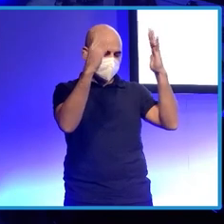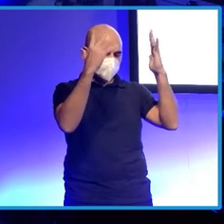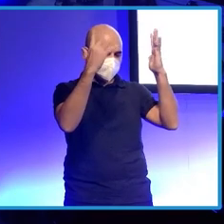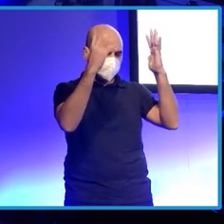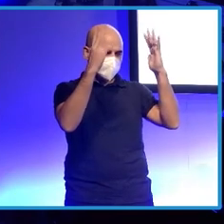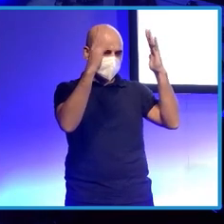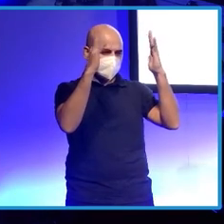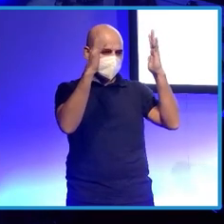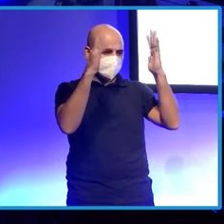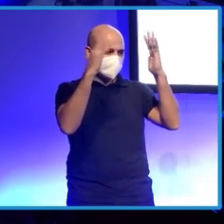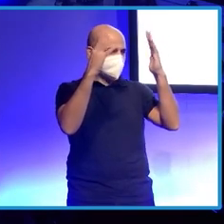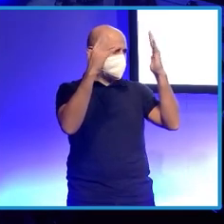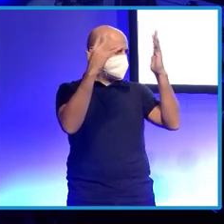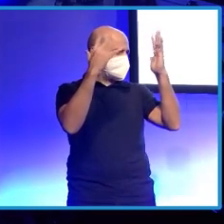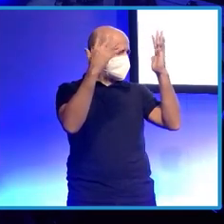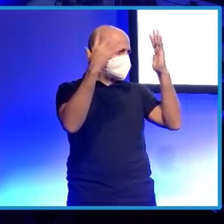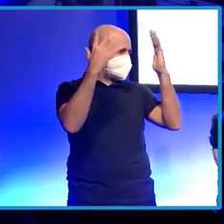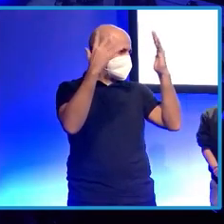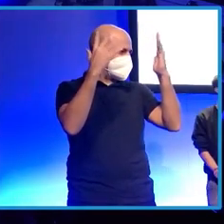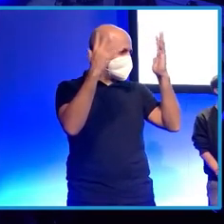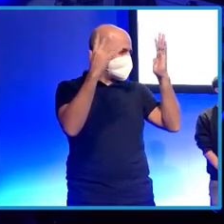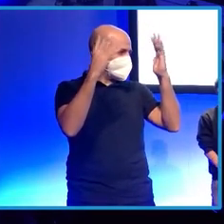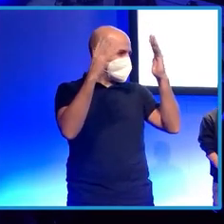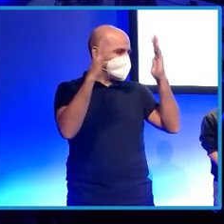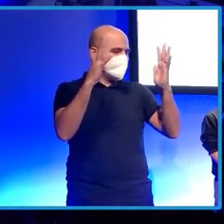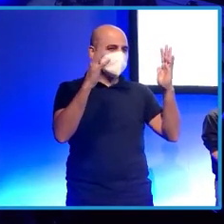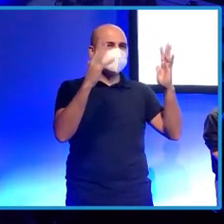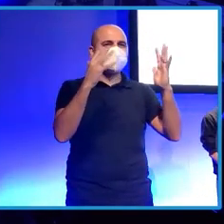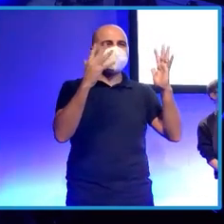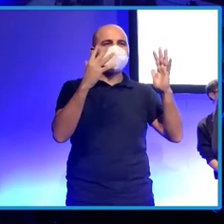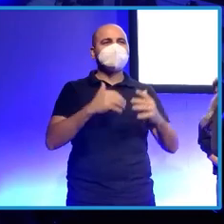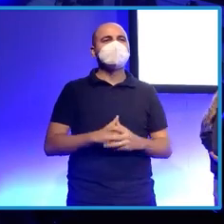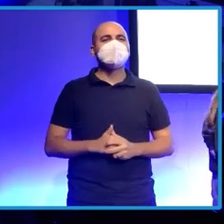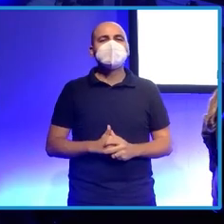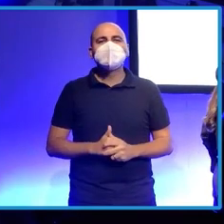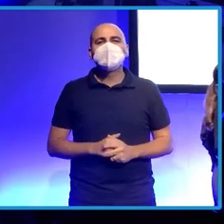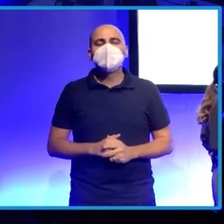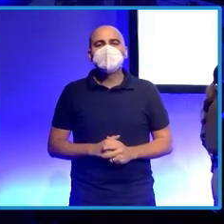Muchísimas gracias, Jorge. Nada, sé si alguien tiene alguna pregunta que hacerle respecto al...